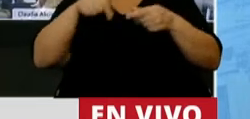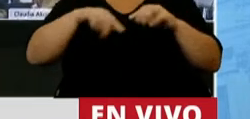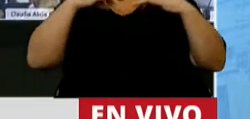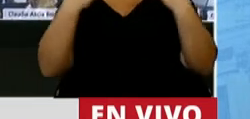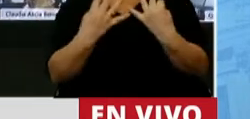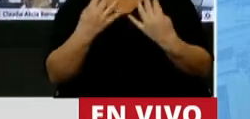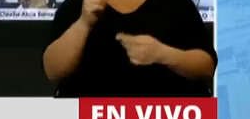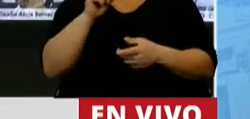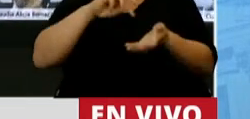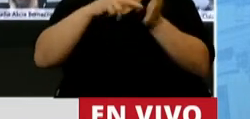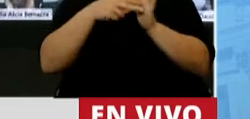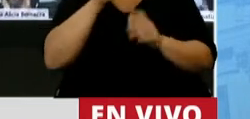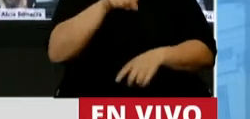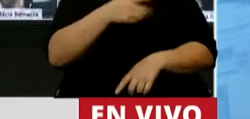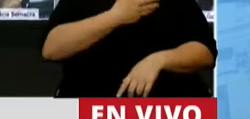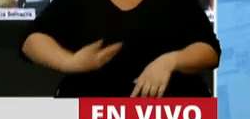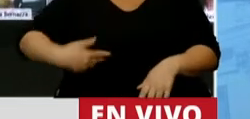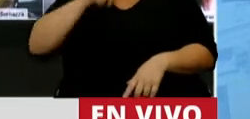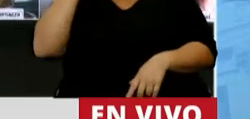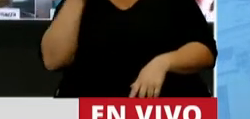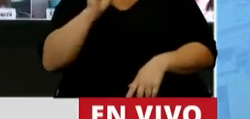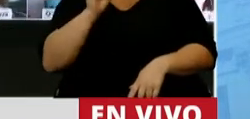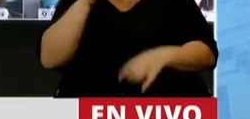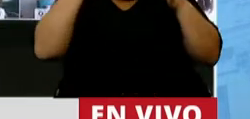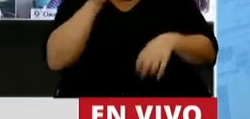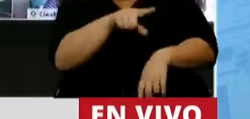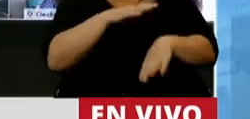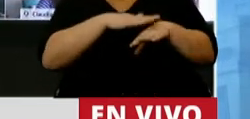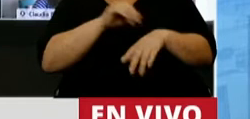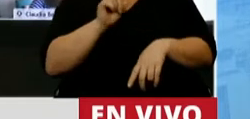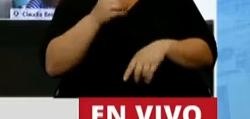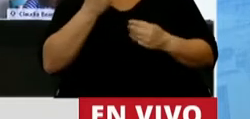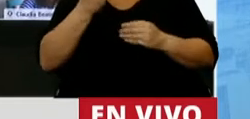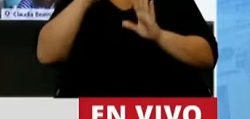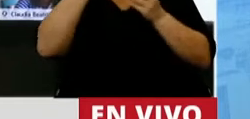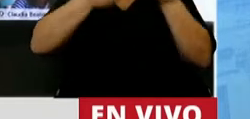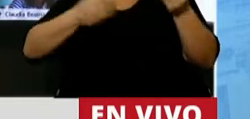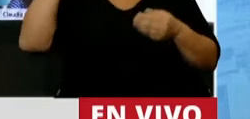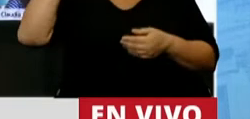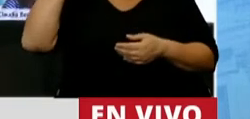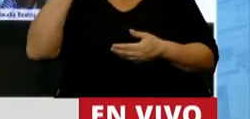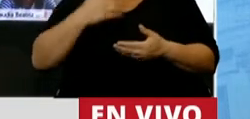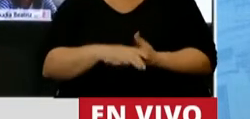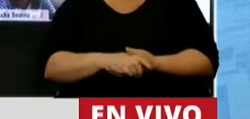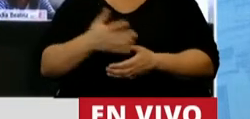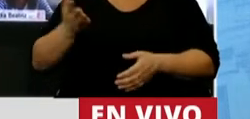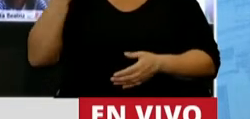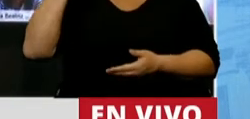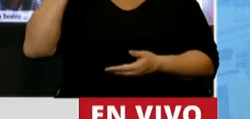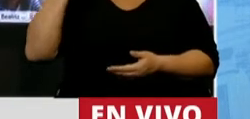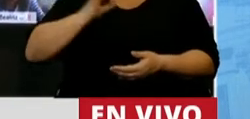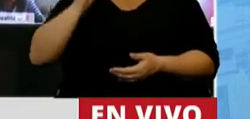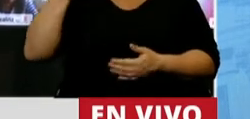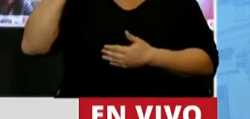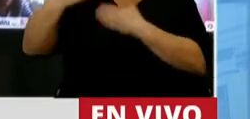Y no es un problema de este gobierno en particular, porque se viene arrastrando ya desde los últimos